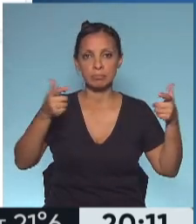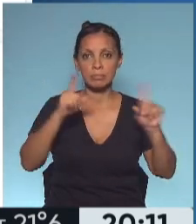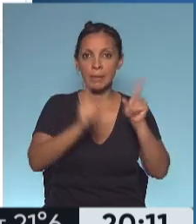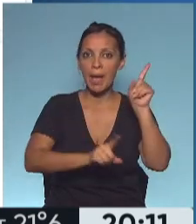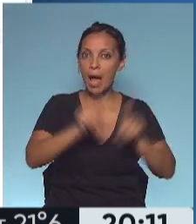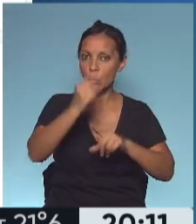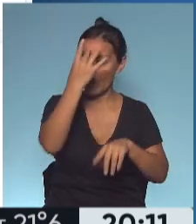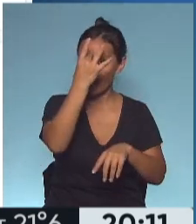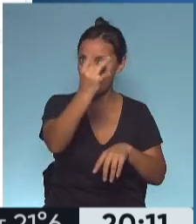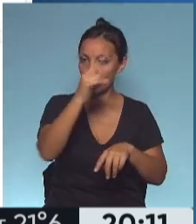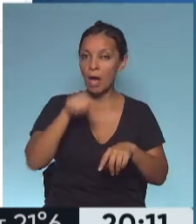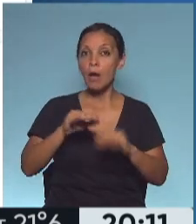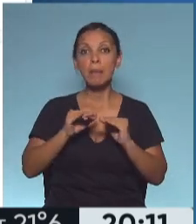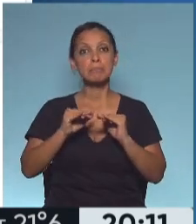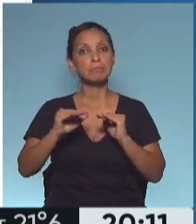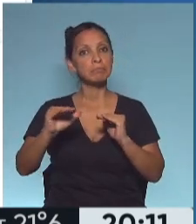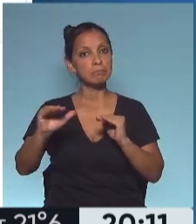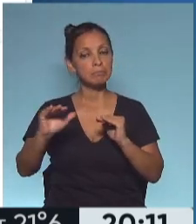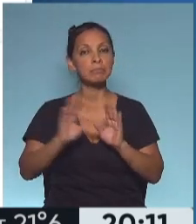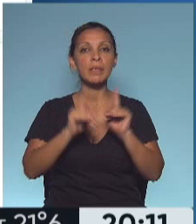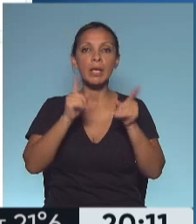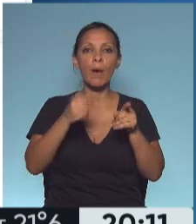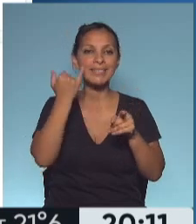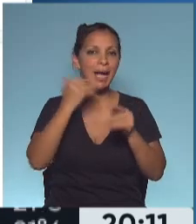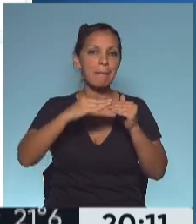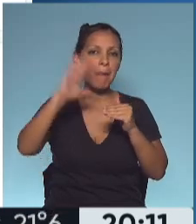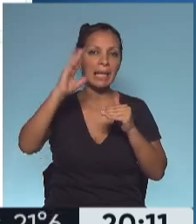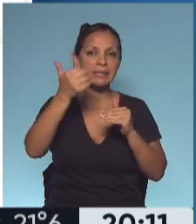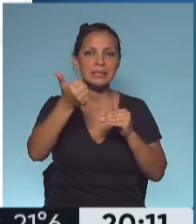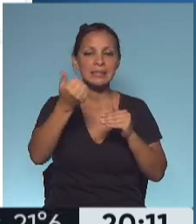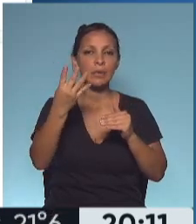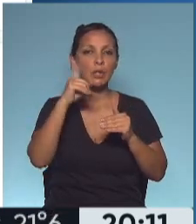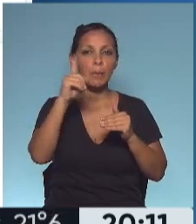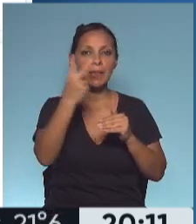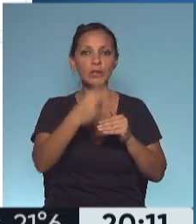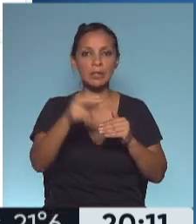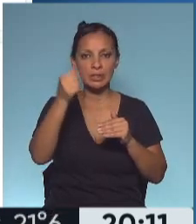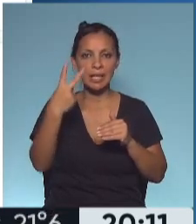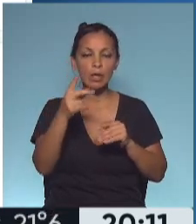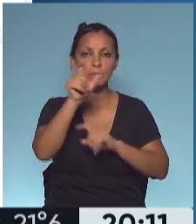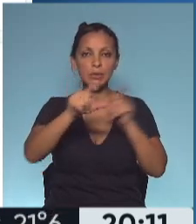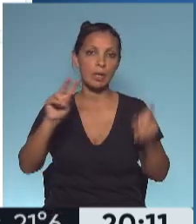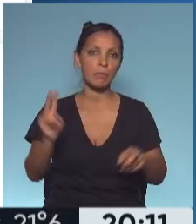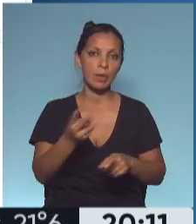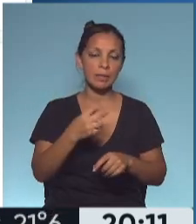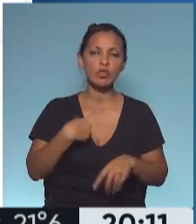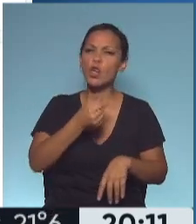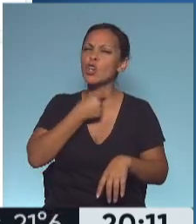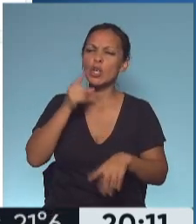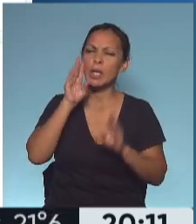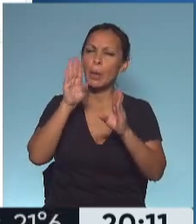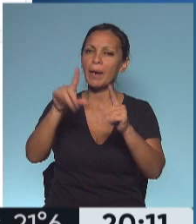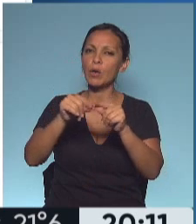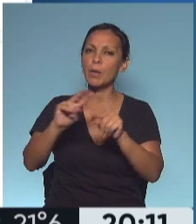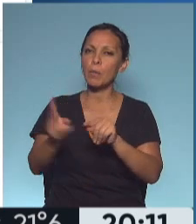largo de la semana, pero la barrera ya pasó los 64.000, 64.252 son los muertos por COVID-19. Mirá, no quiero detenerme en este número,